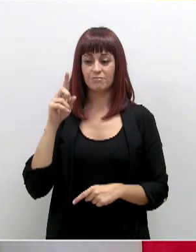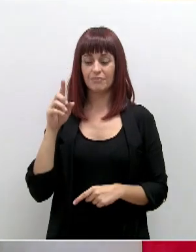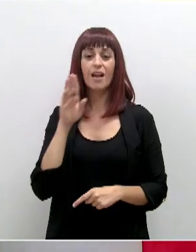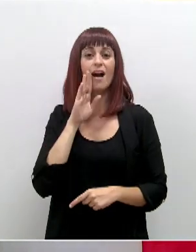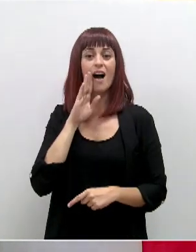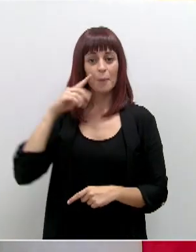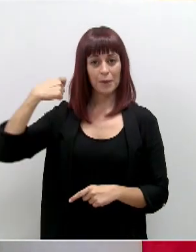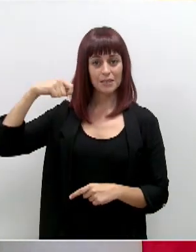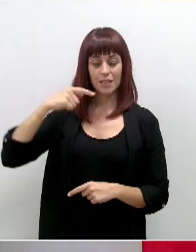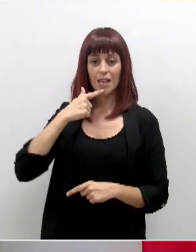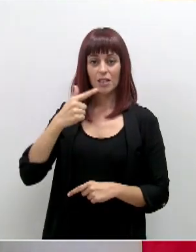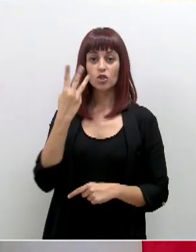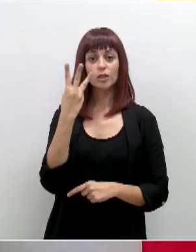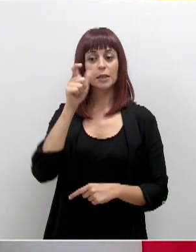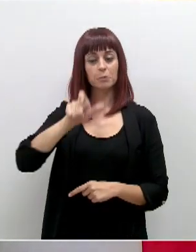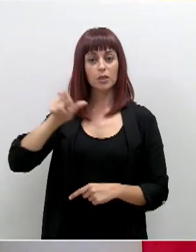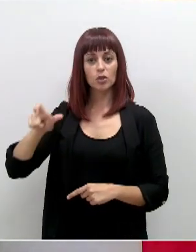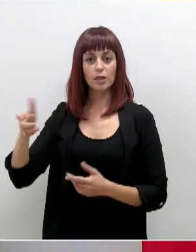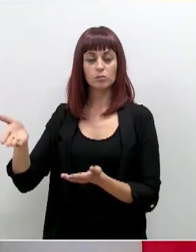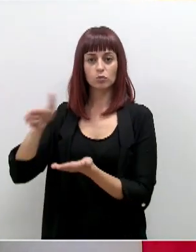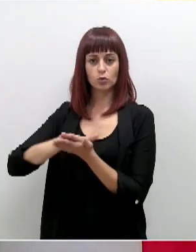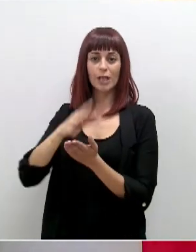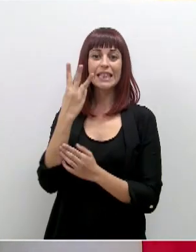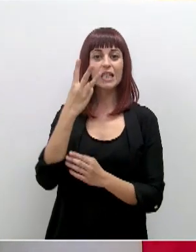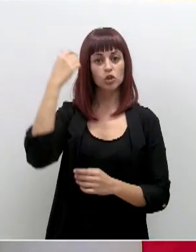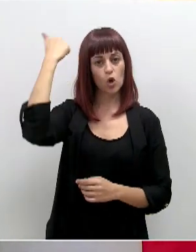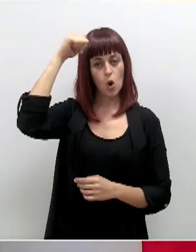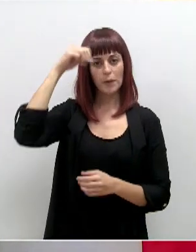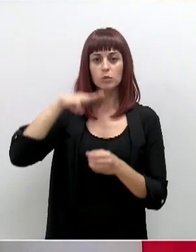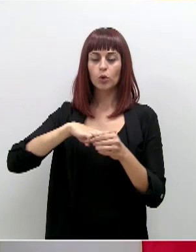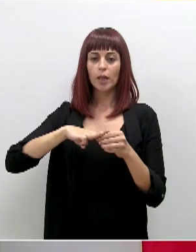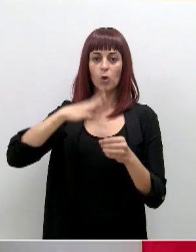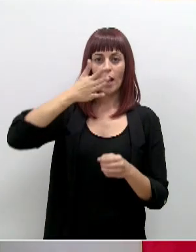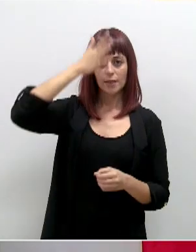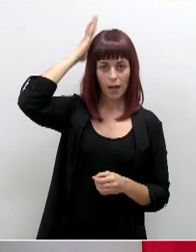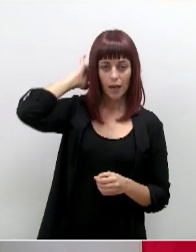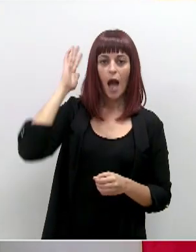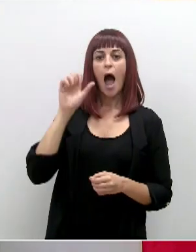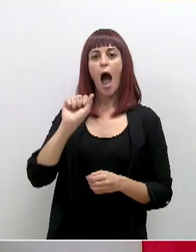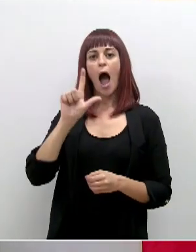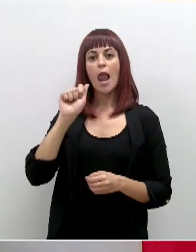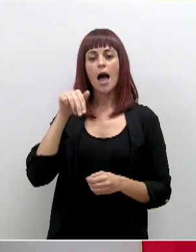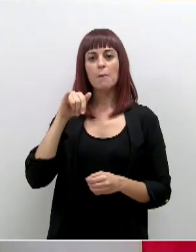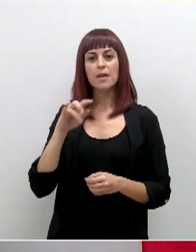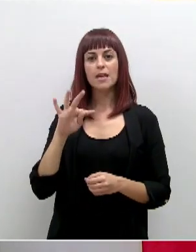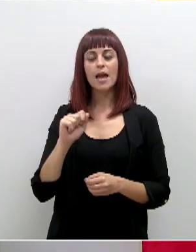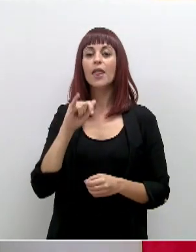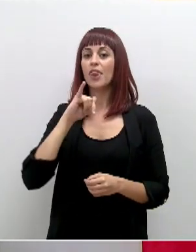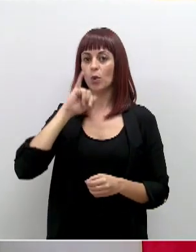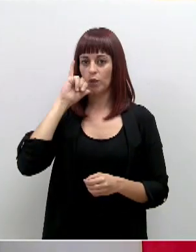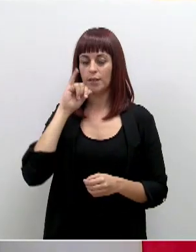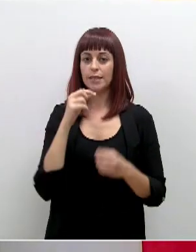dicho el presidente, la pérdida de tres personas más, tres varones, de los municipios de Cartagena, Habanilla y Ceutí, de edades de